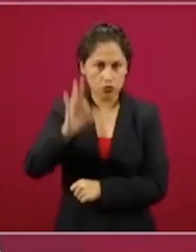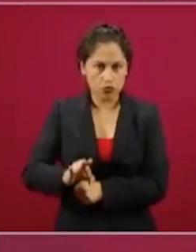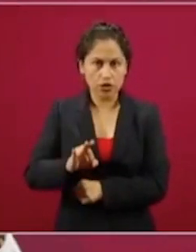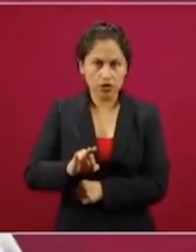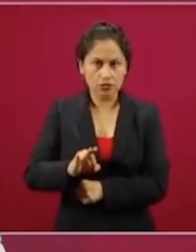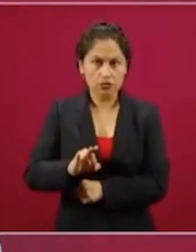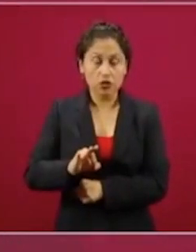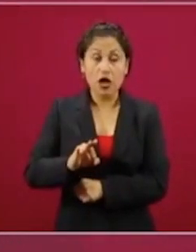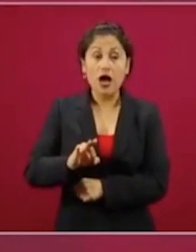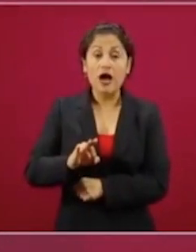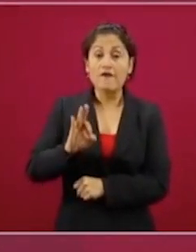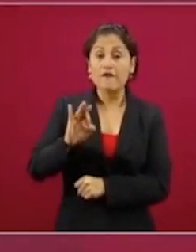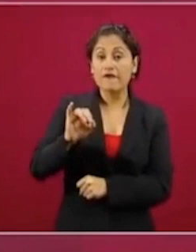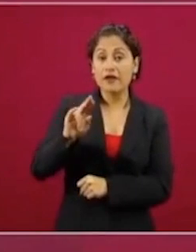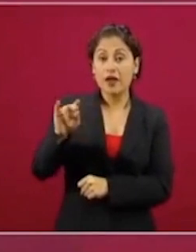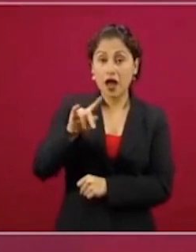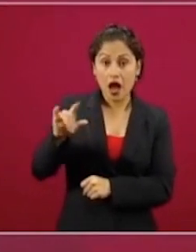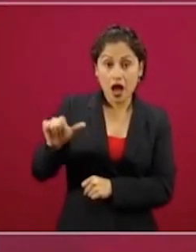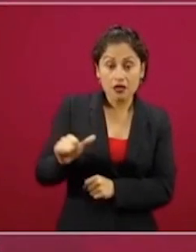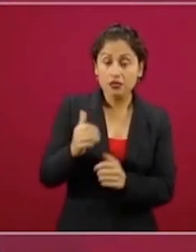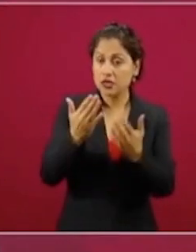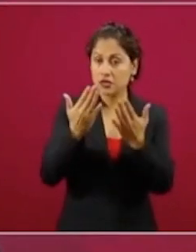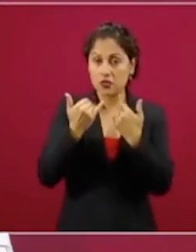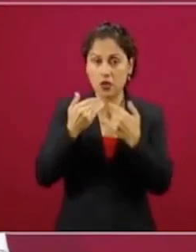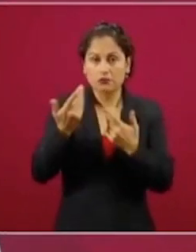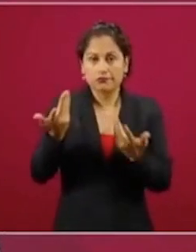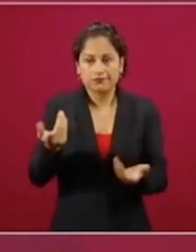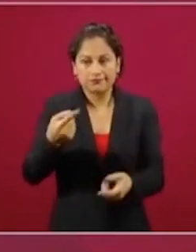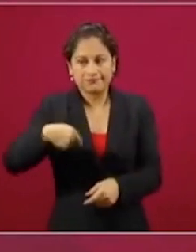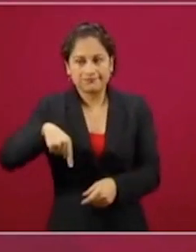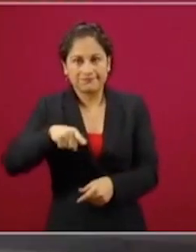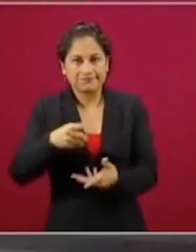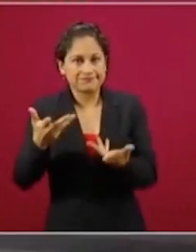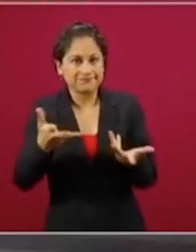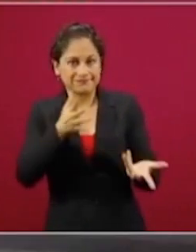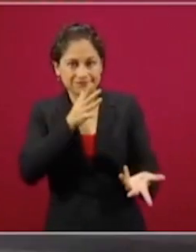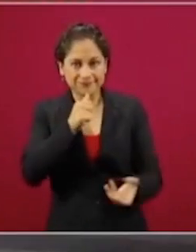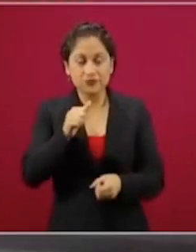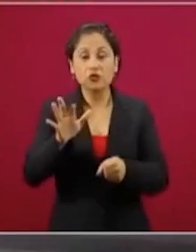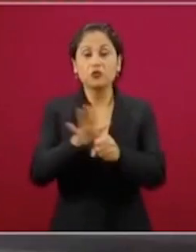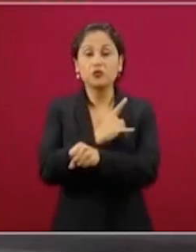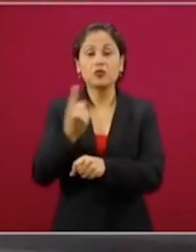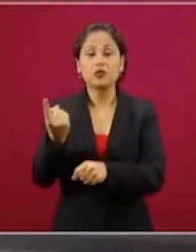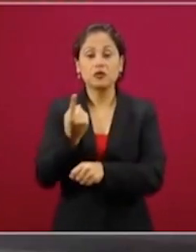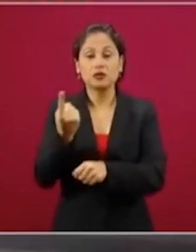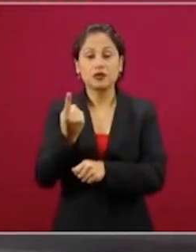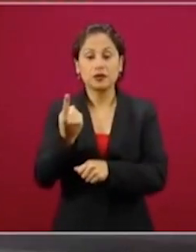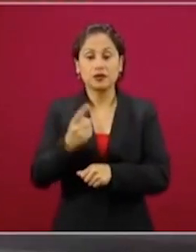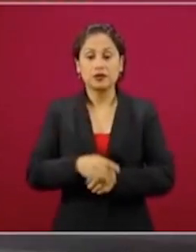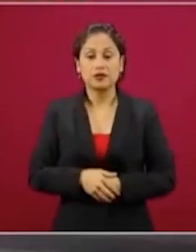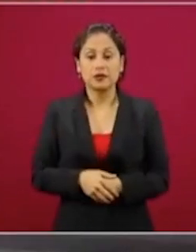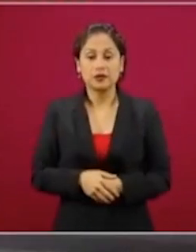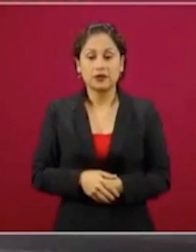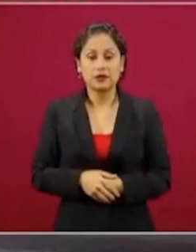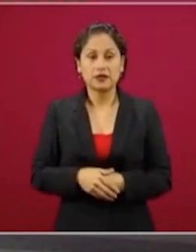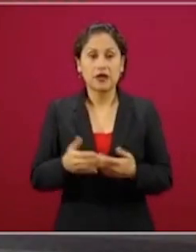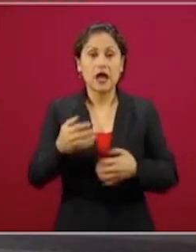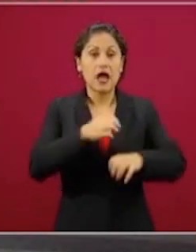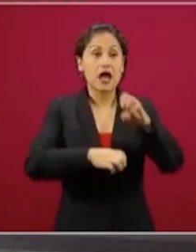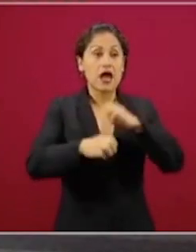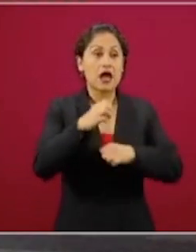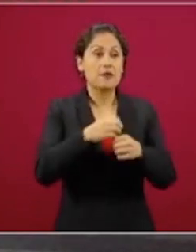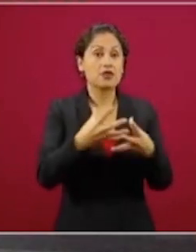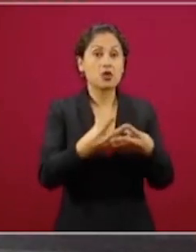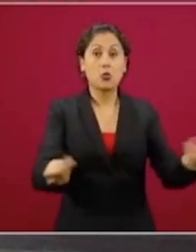fianza, pues eso no es posible, toda vez que alguien puede entonces simplemente desaparecer.